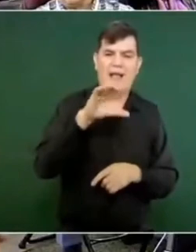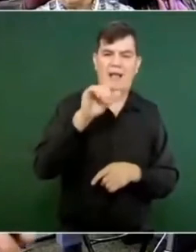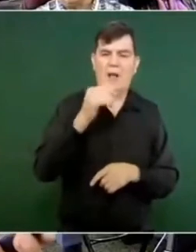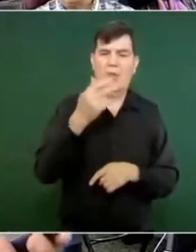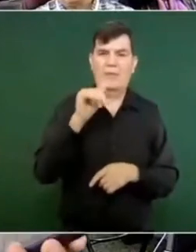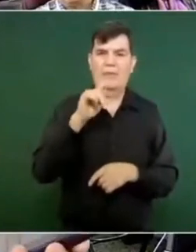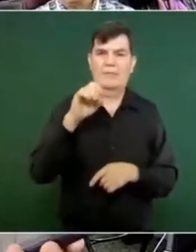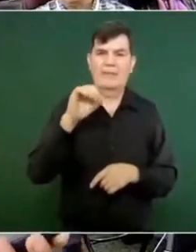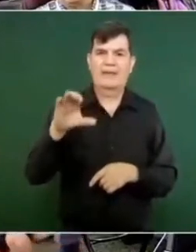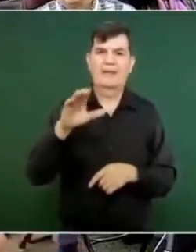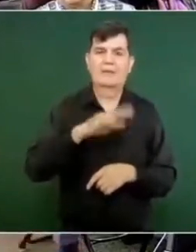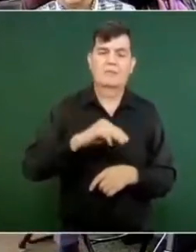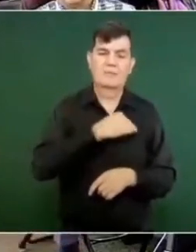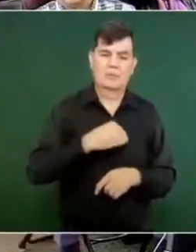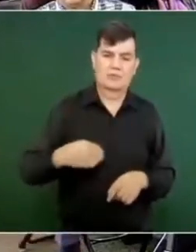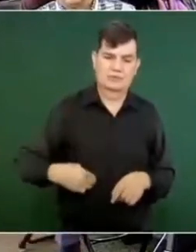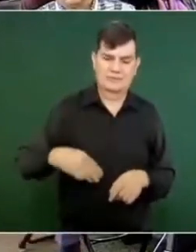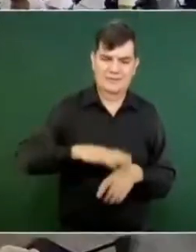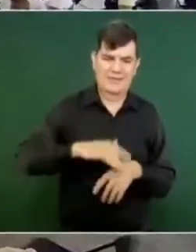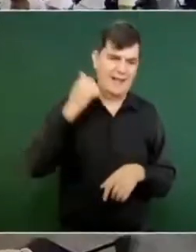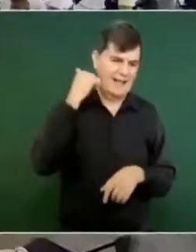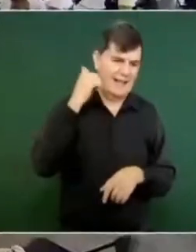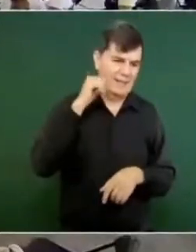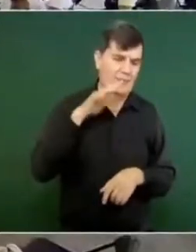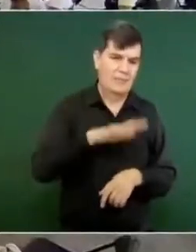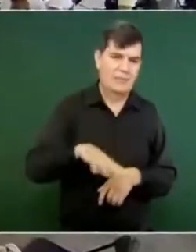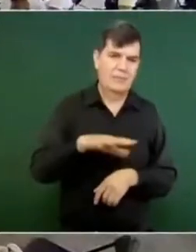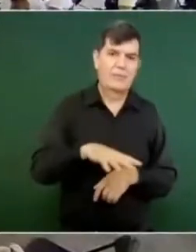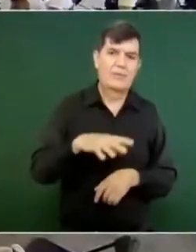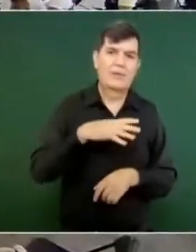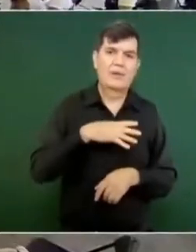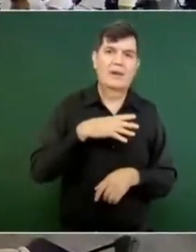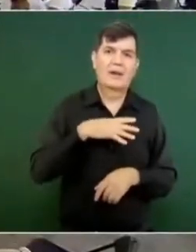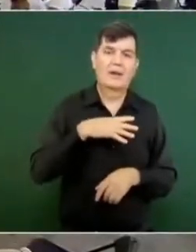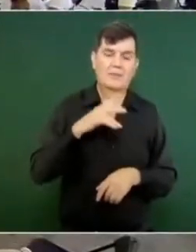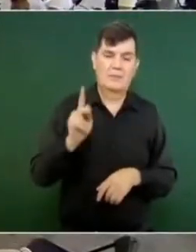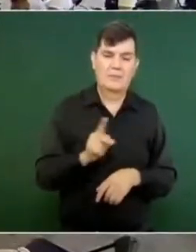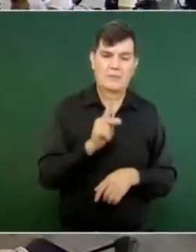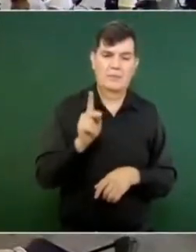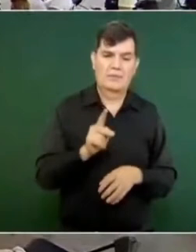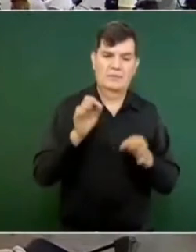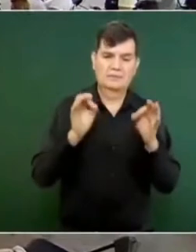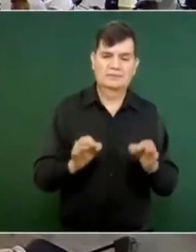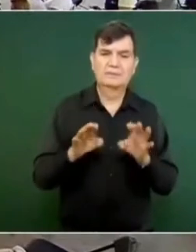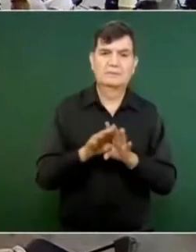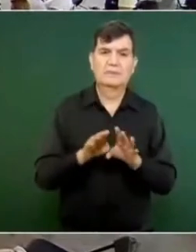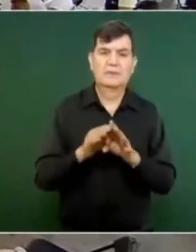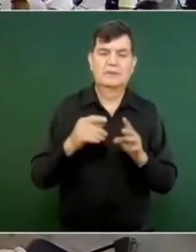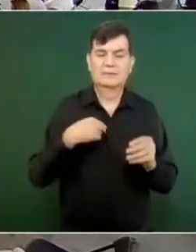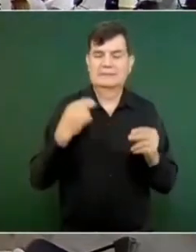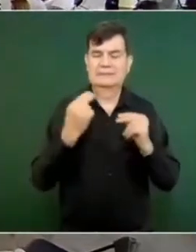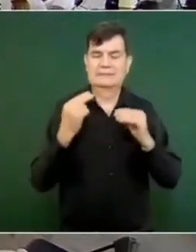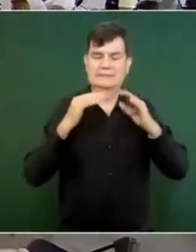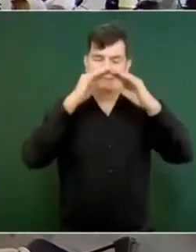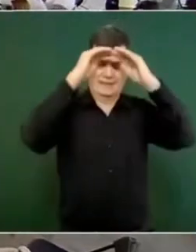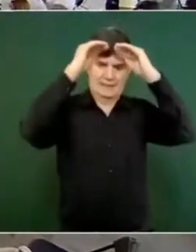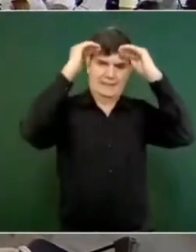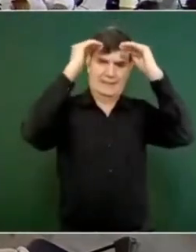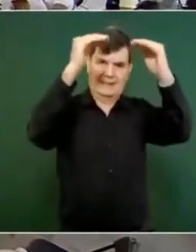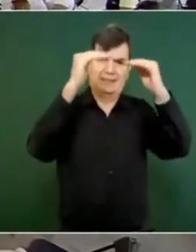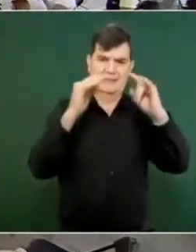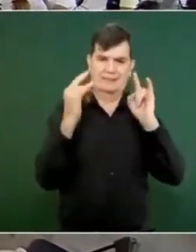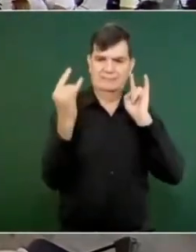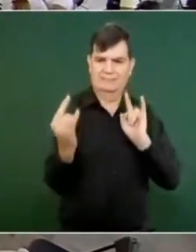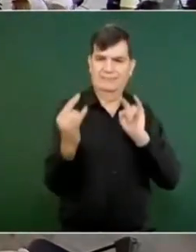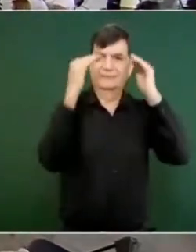aquí en el municipio de Acapulco. Es una comunidad rural y ha estado pidiendo una cancha techado desde hace más de 15 años.